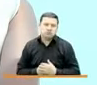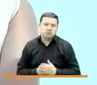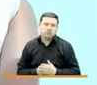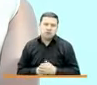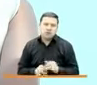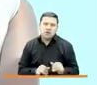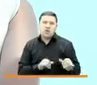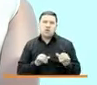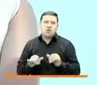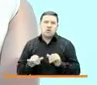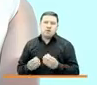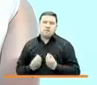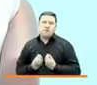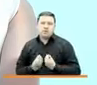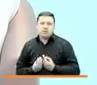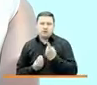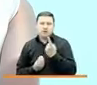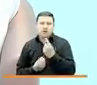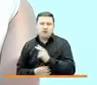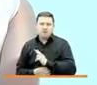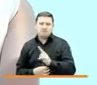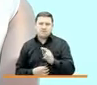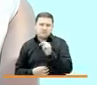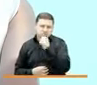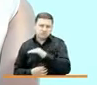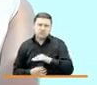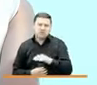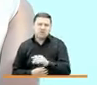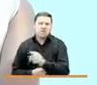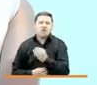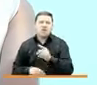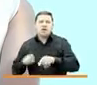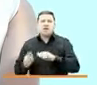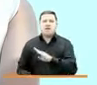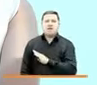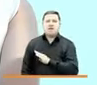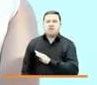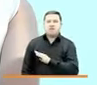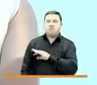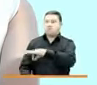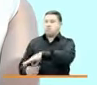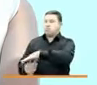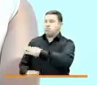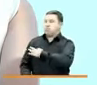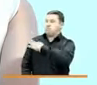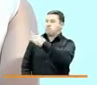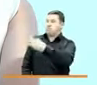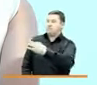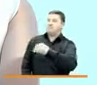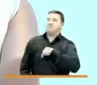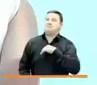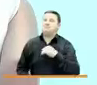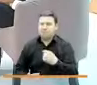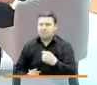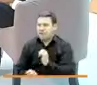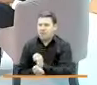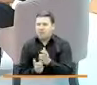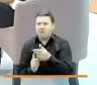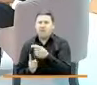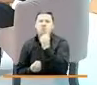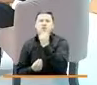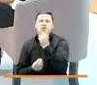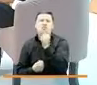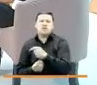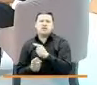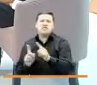a la que vivieron los diputados del Valle, muchos alcaldes elegidos popularmente que fueron asesinados, dirigentes políticos de